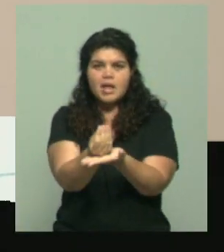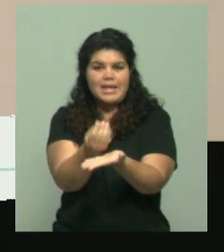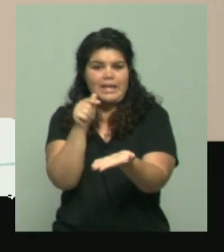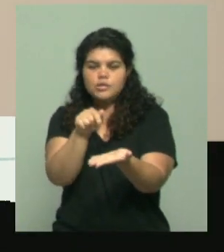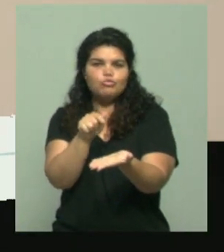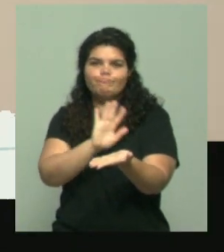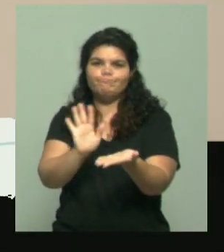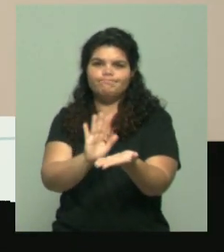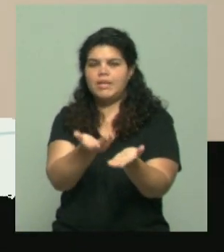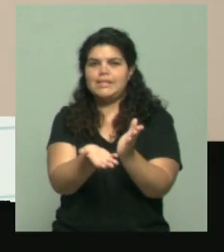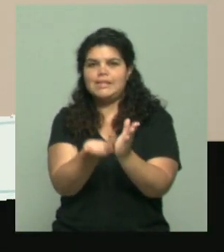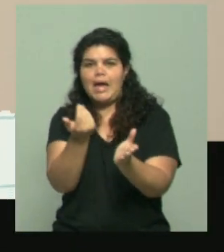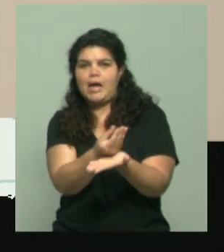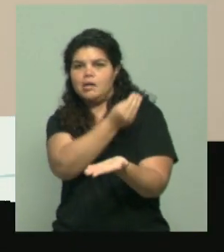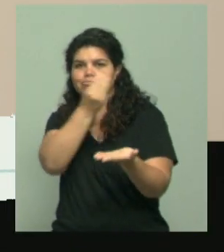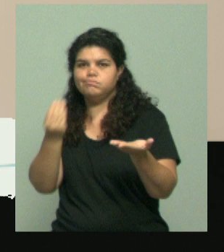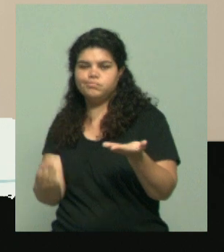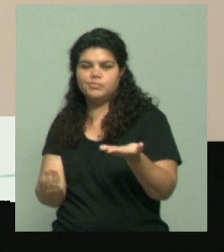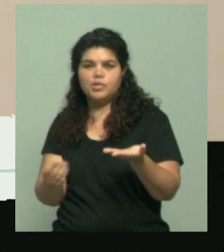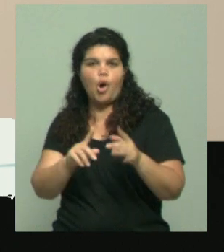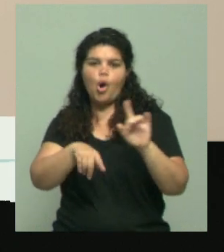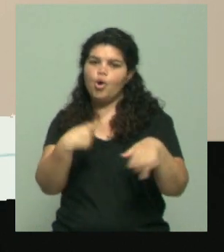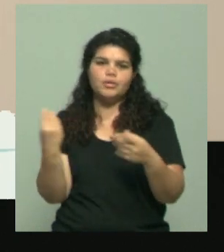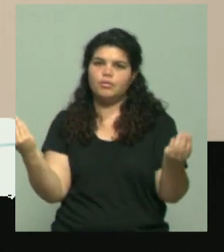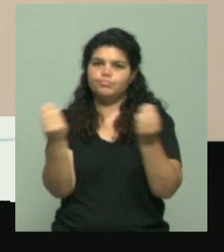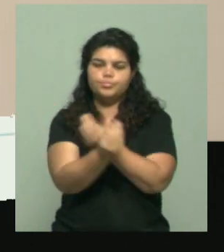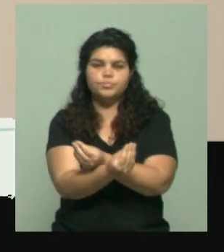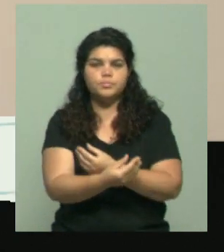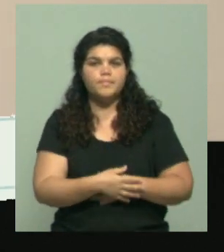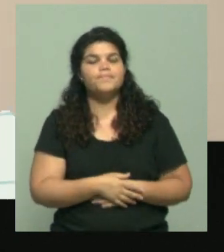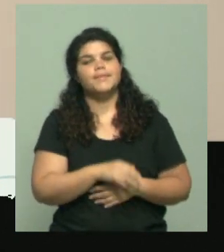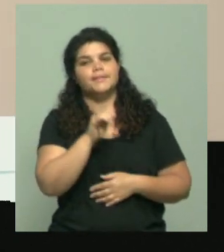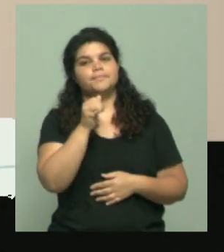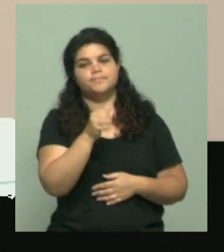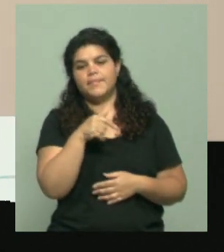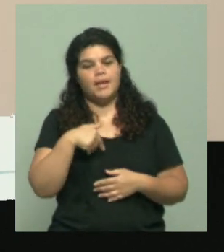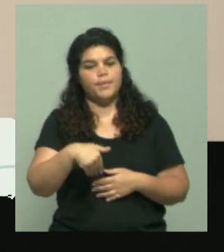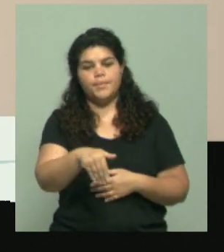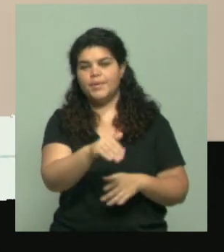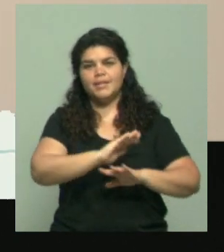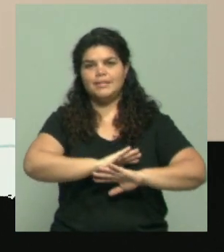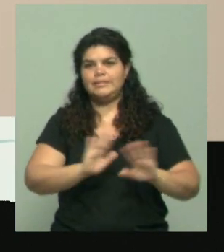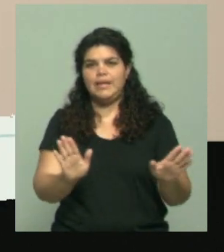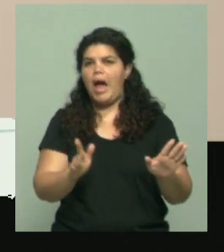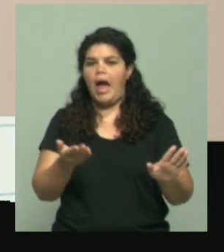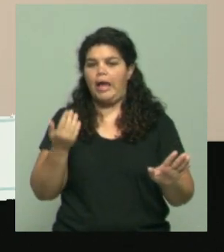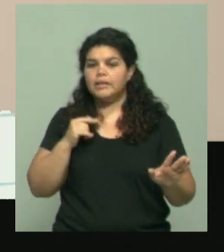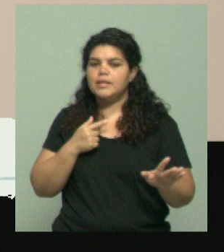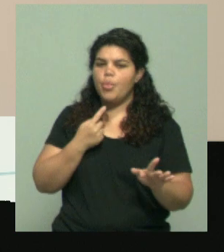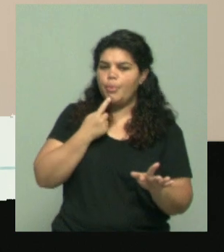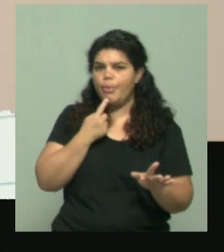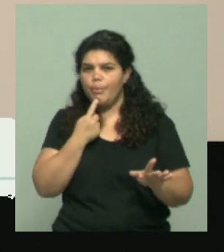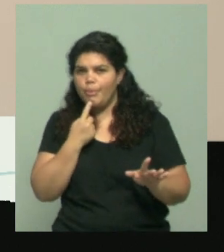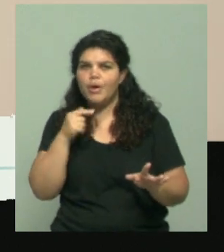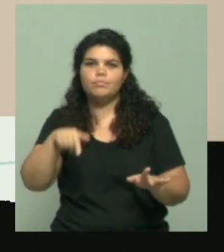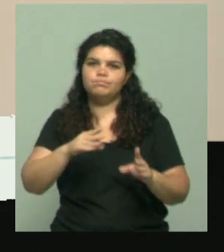Bueno, básicamente creo que el concepto es eso, un final anunciado, yo creo que fue la gota que rebalsó el vaso, o la gota